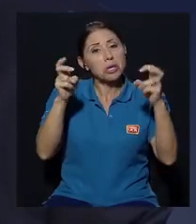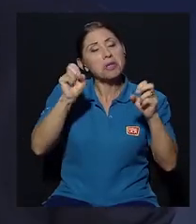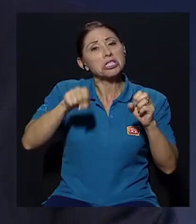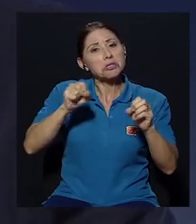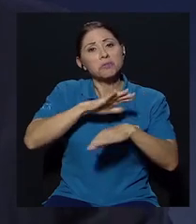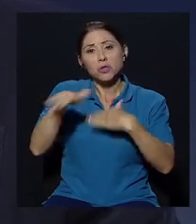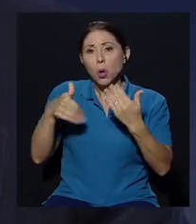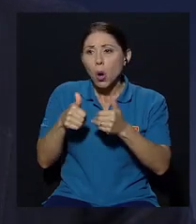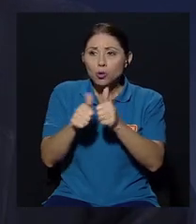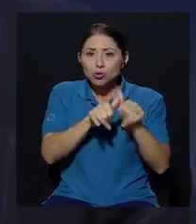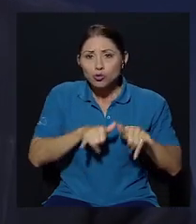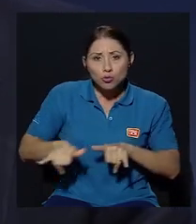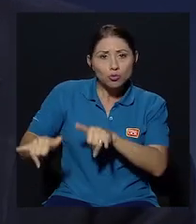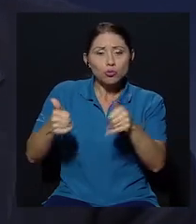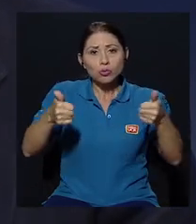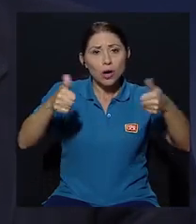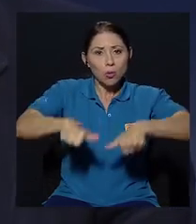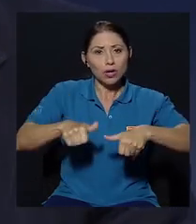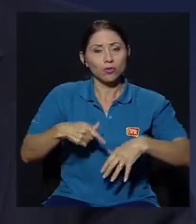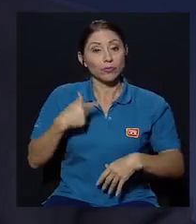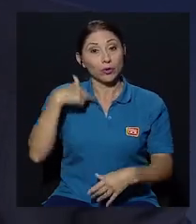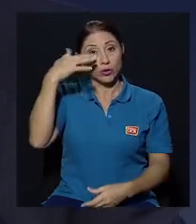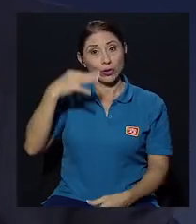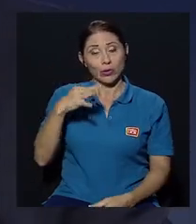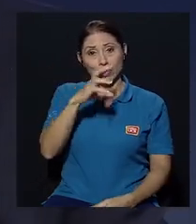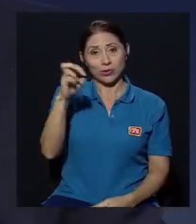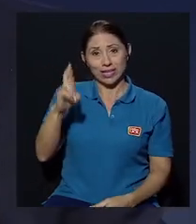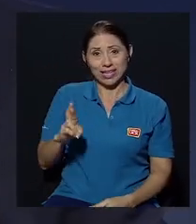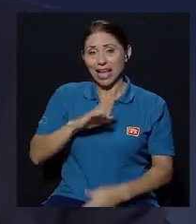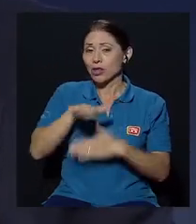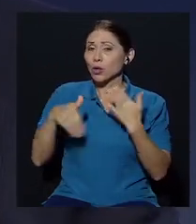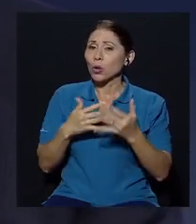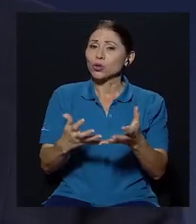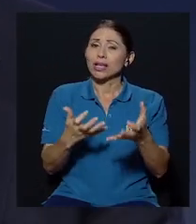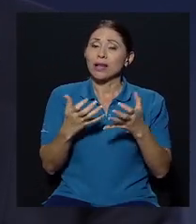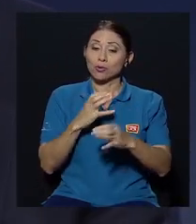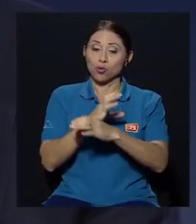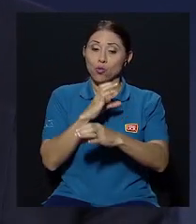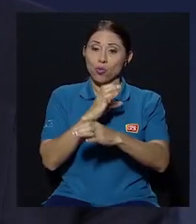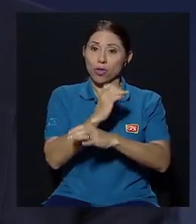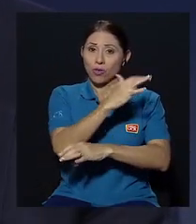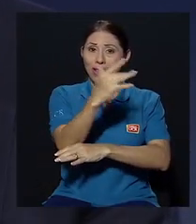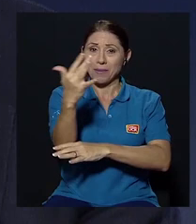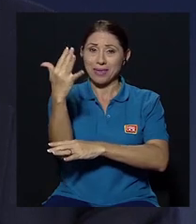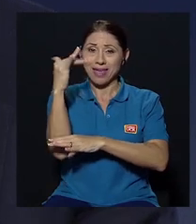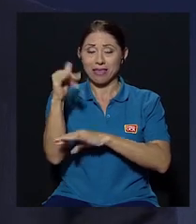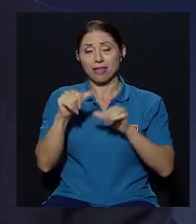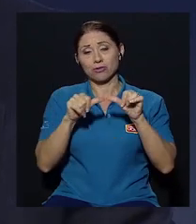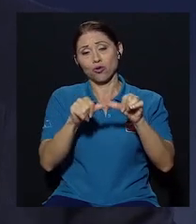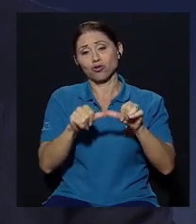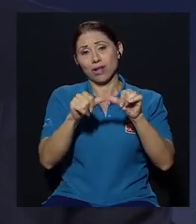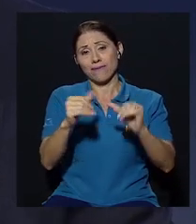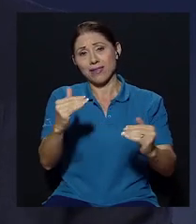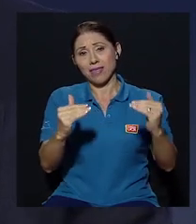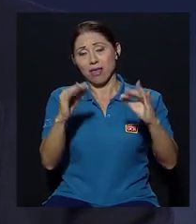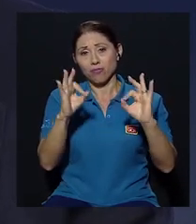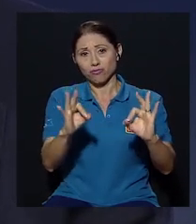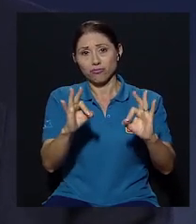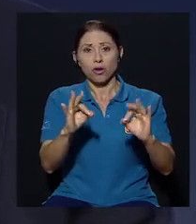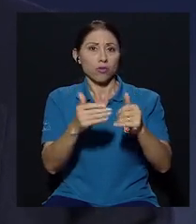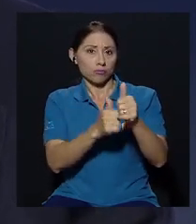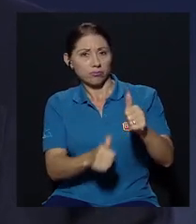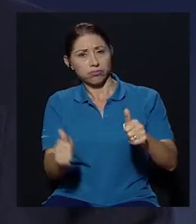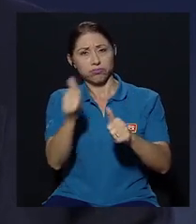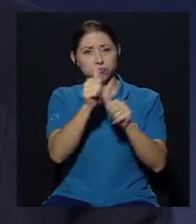de acuerdo yo creo que en Costa Rica todos queremos que la sostenibilidad y el cuido del ambiente sea prioritaria pero